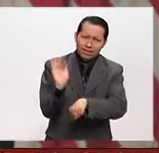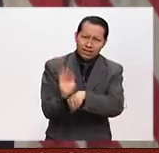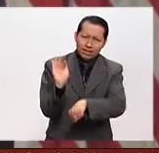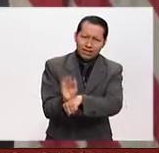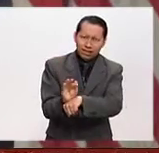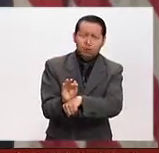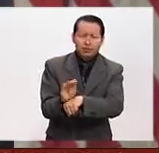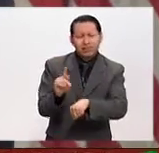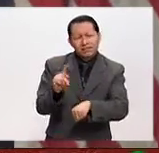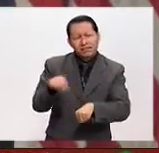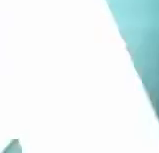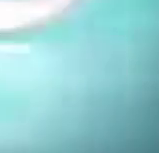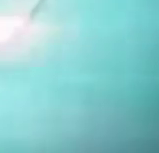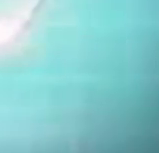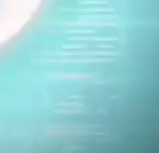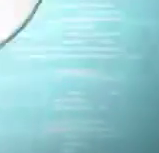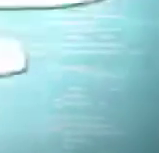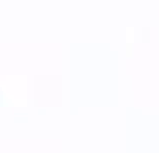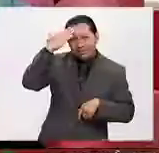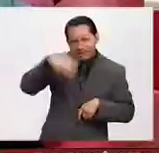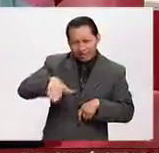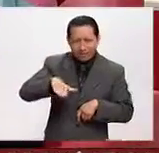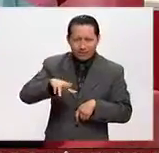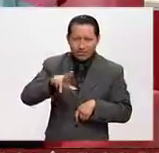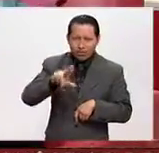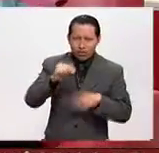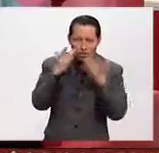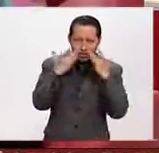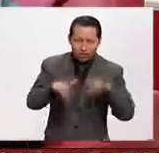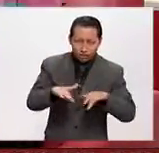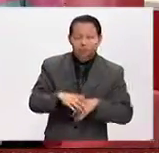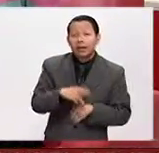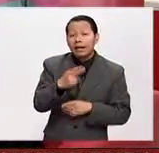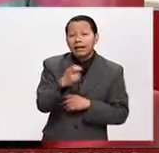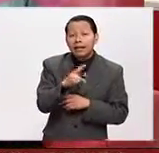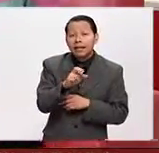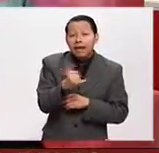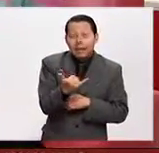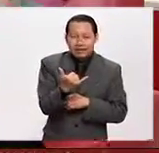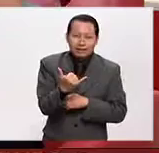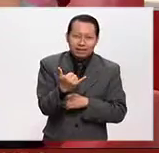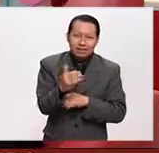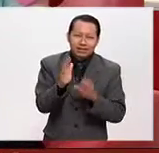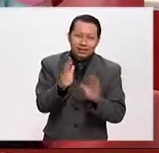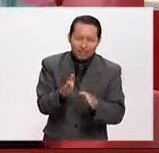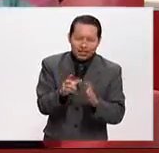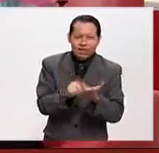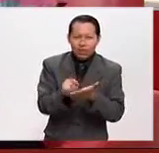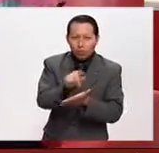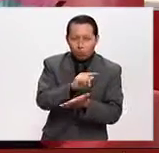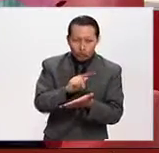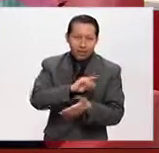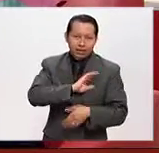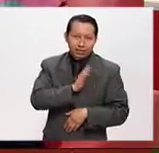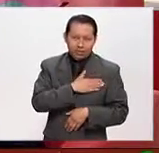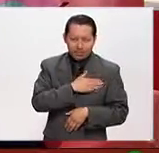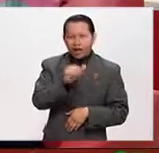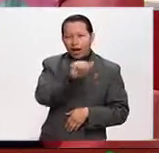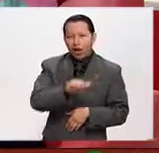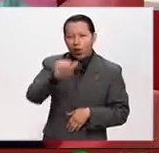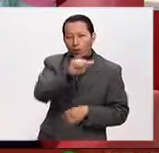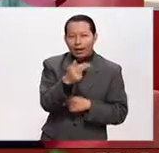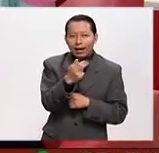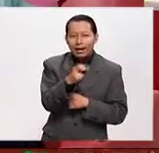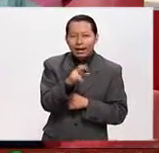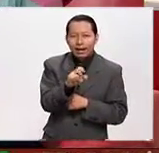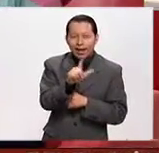no me doy por vencida. Así que pues ahí está, ya tenemos Hillary Mojis, ahora tenemos esta cuenta que es arroba Hillary guión